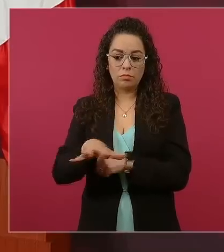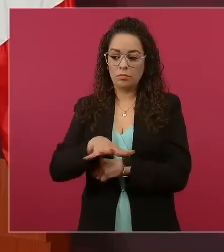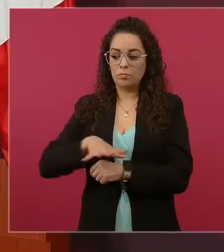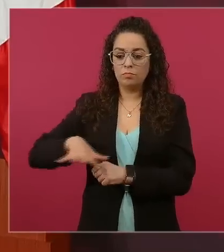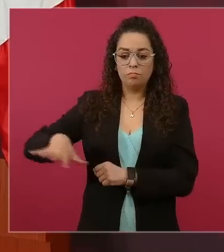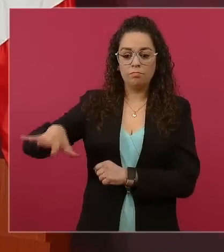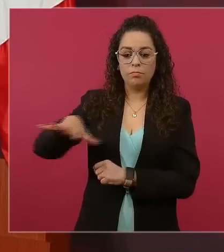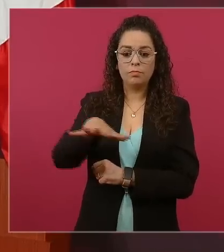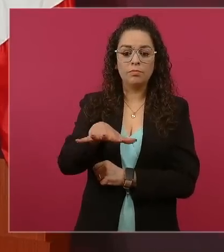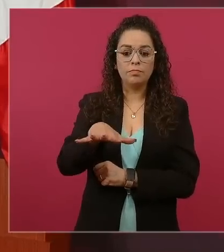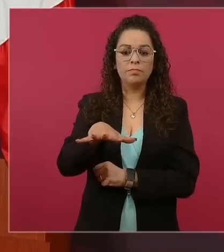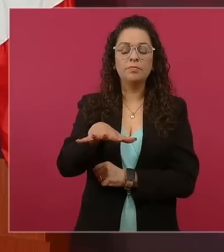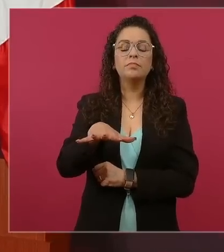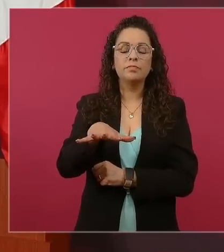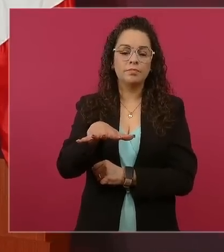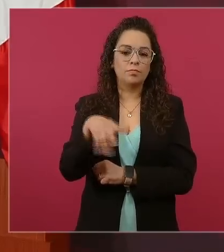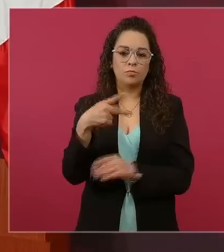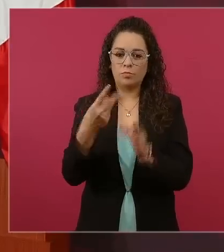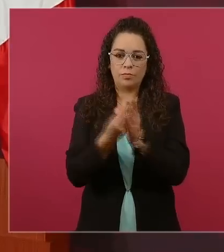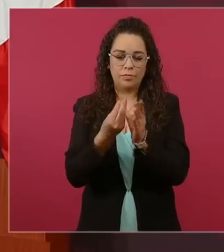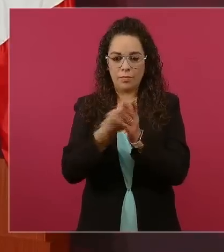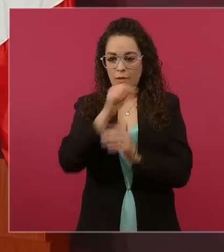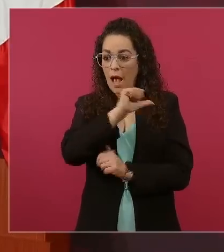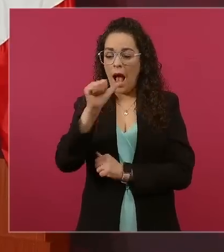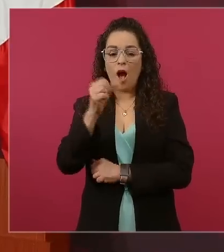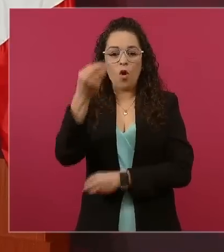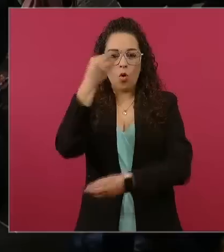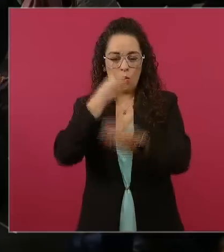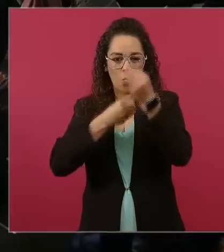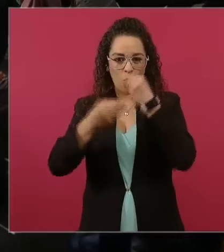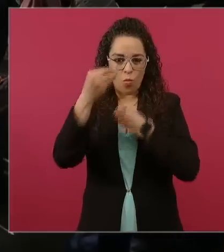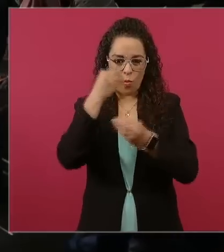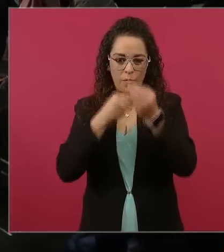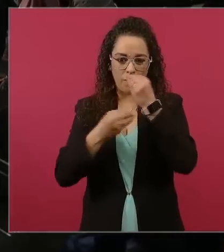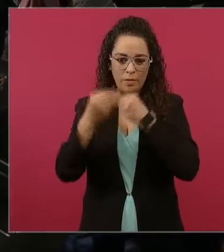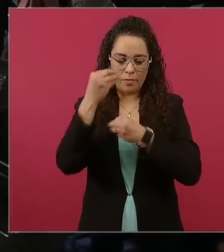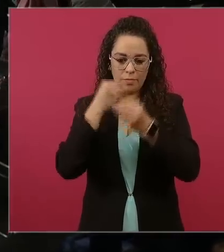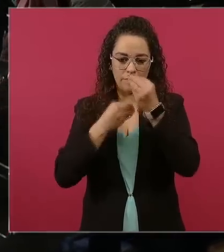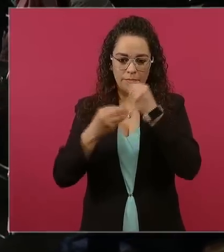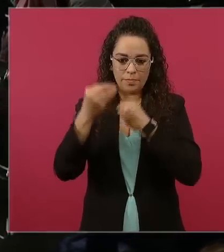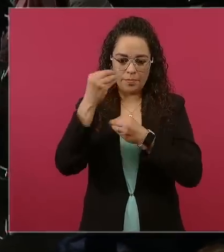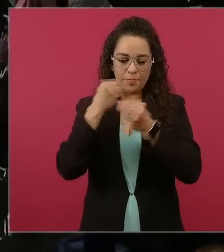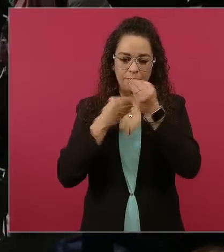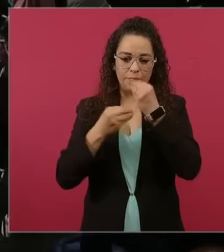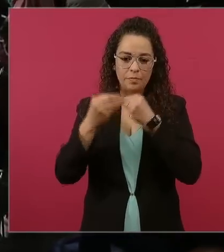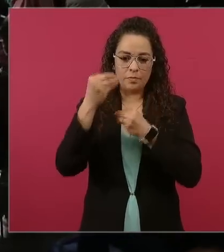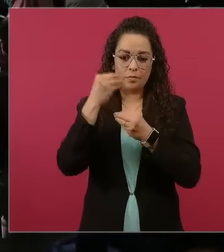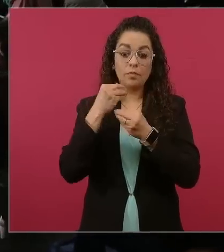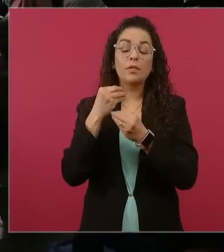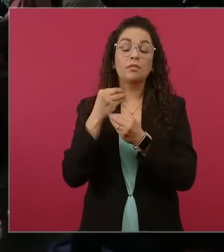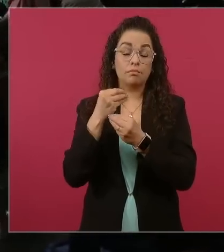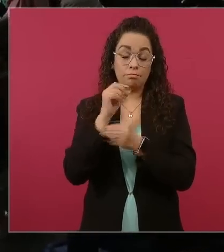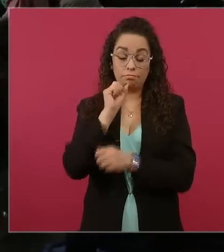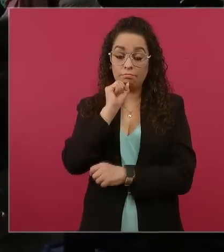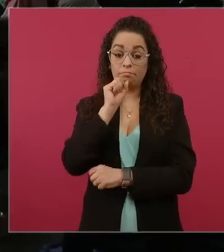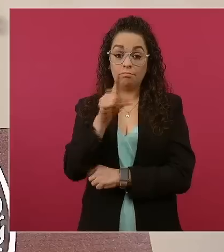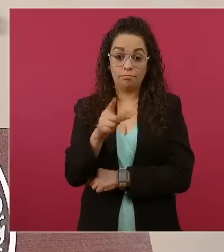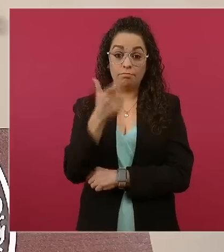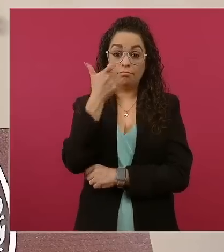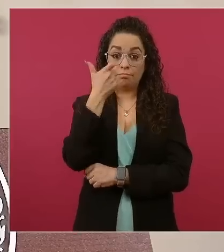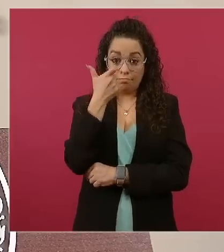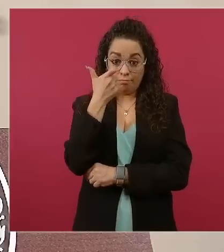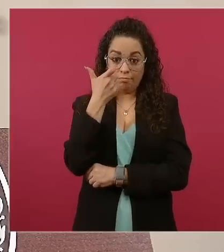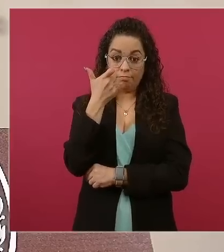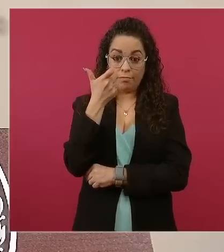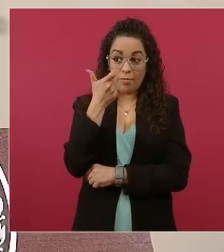generalizado han incluso bajado de precio